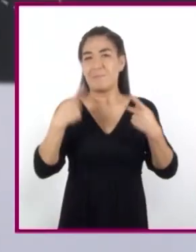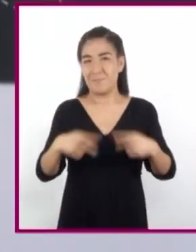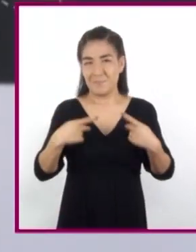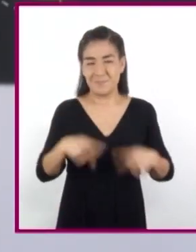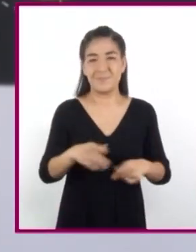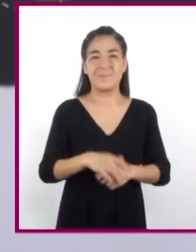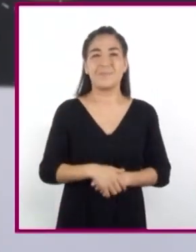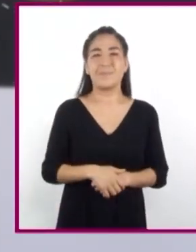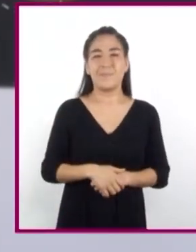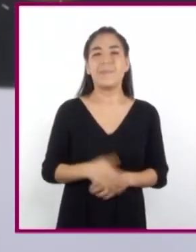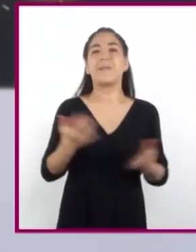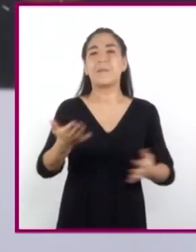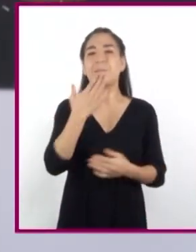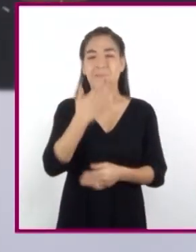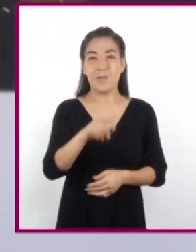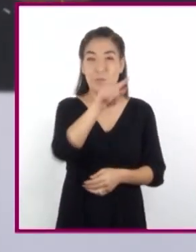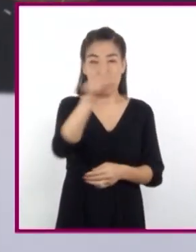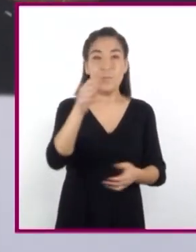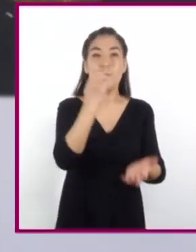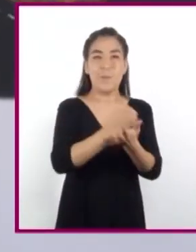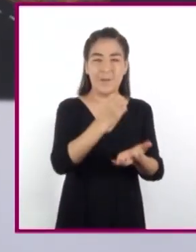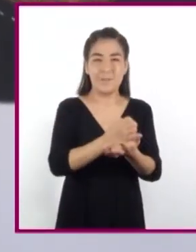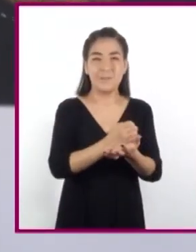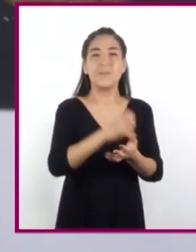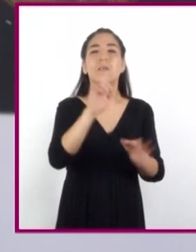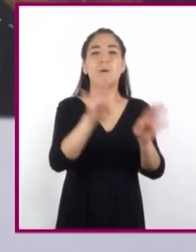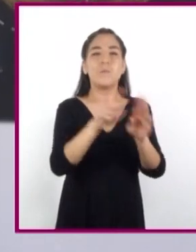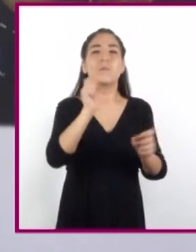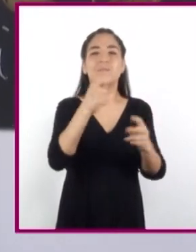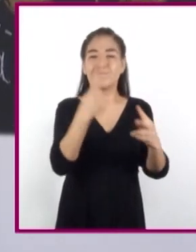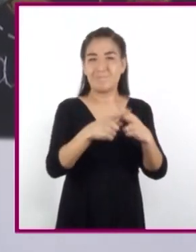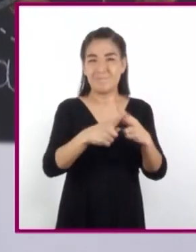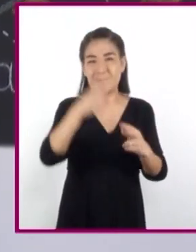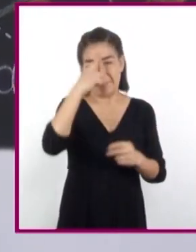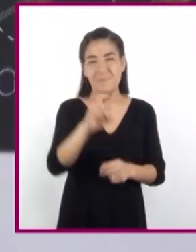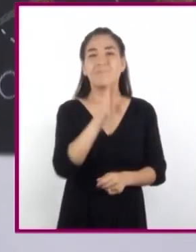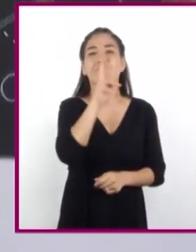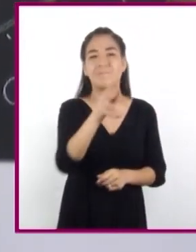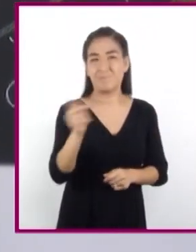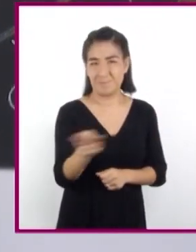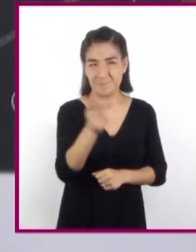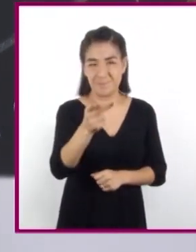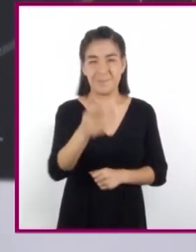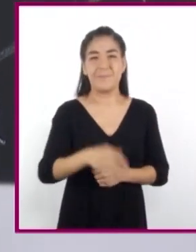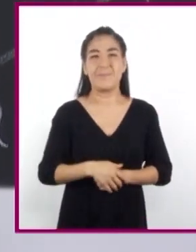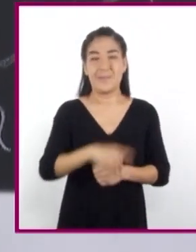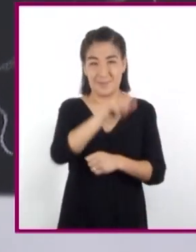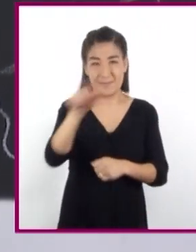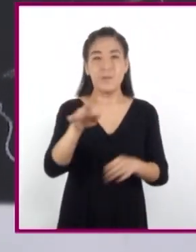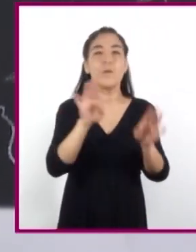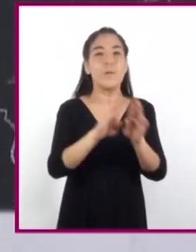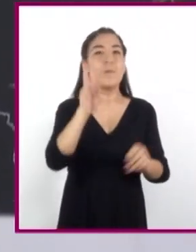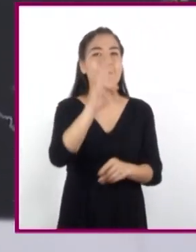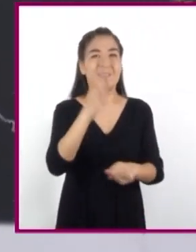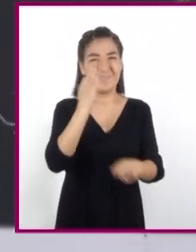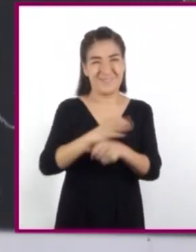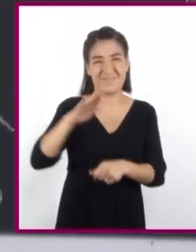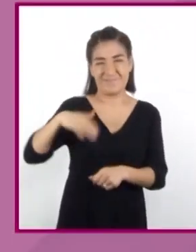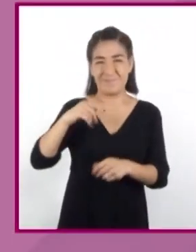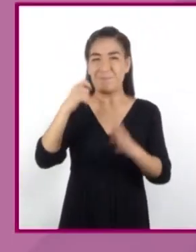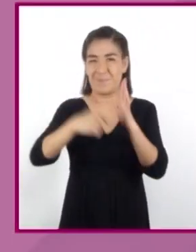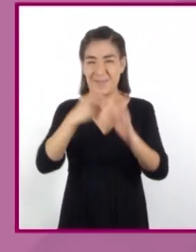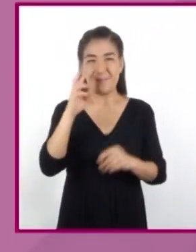Muy bien, tomen su cuaderno y hagan los cálculos necesarios para contestar la pregunta, de acuerdo a lo que observaron en el video.